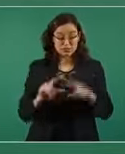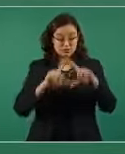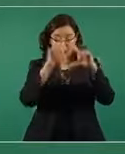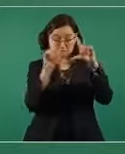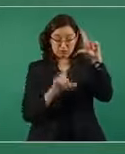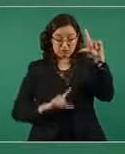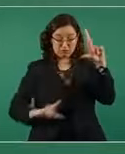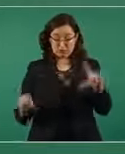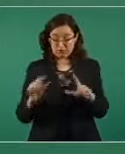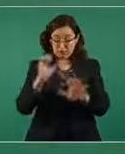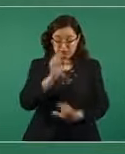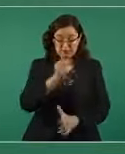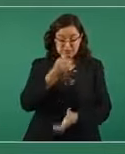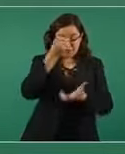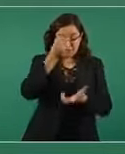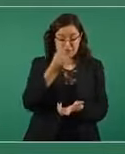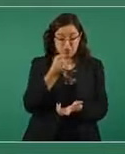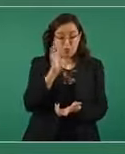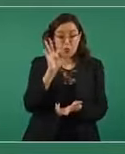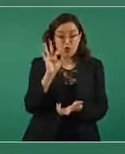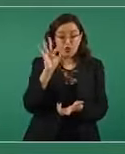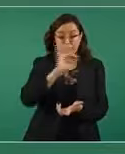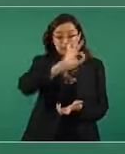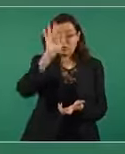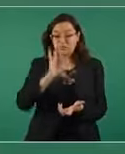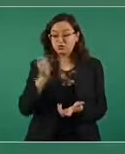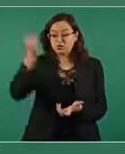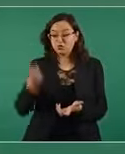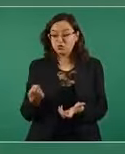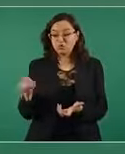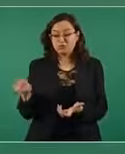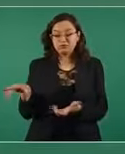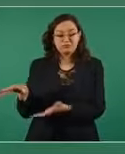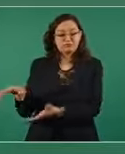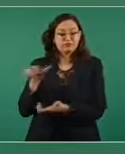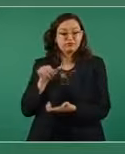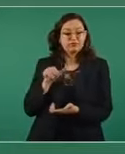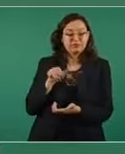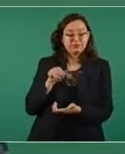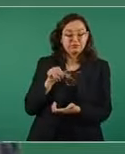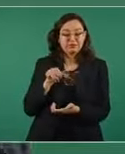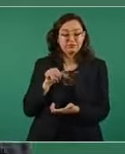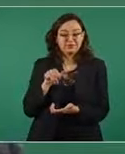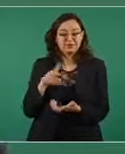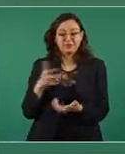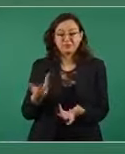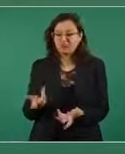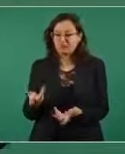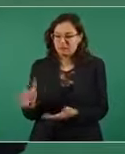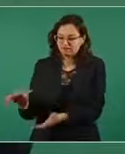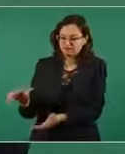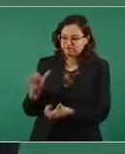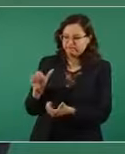40 por ciento provenía de ingresos petroleros. Y se le sacó